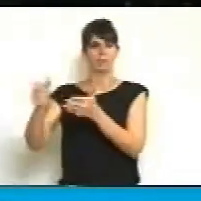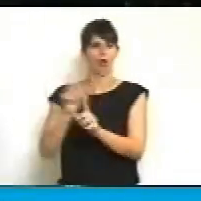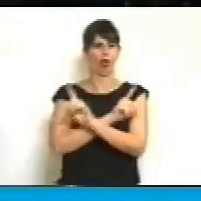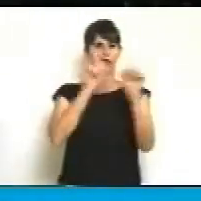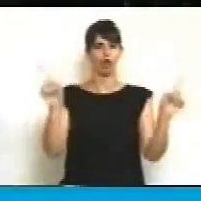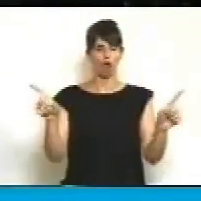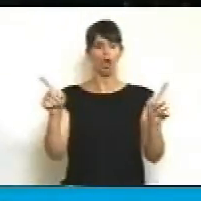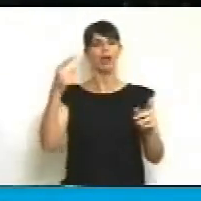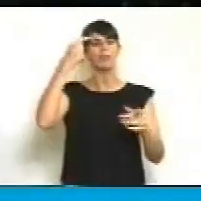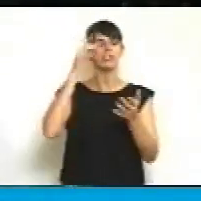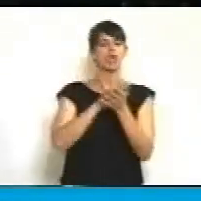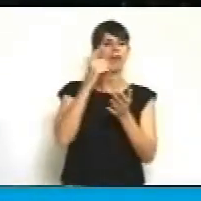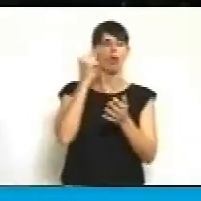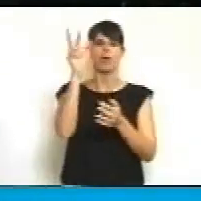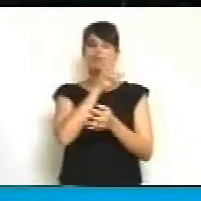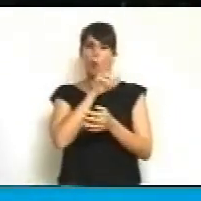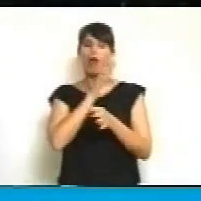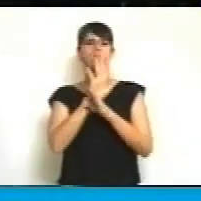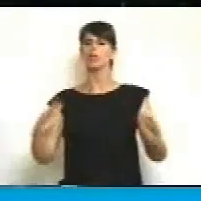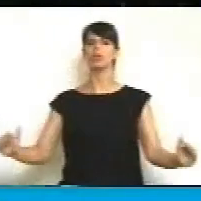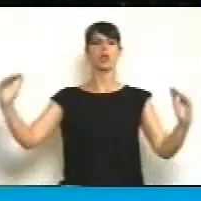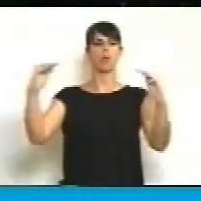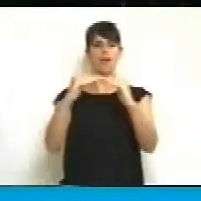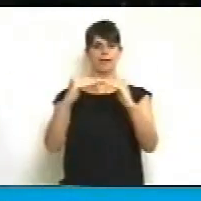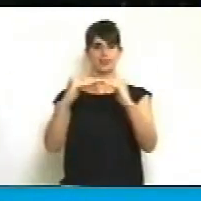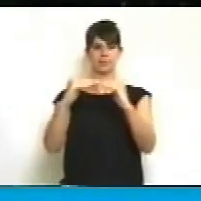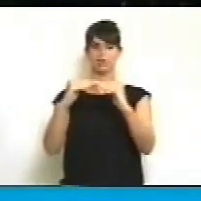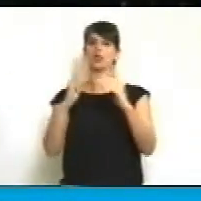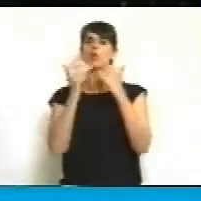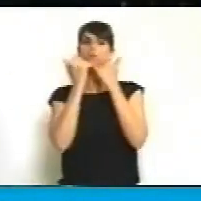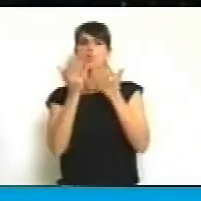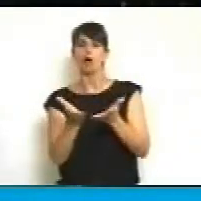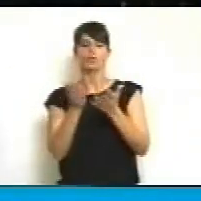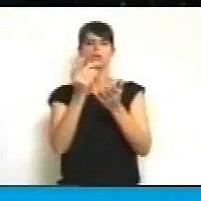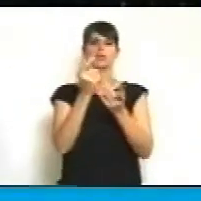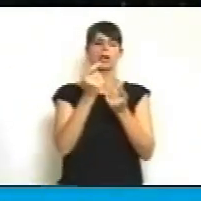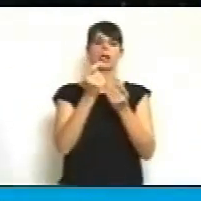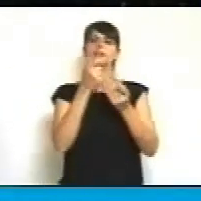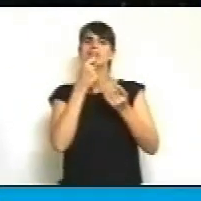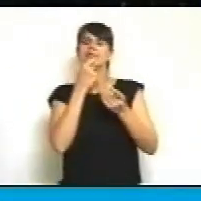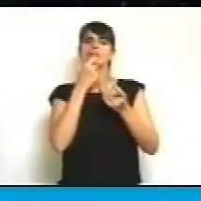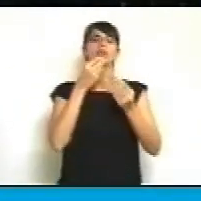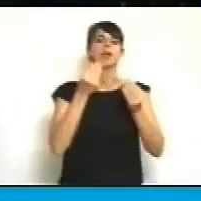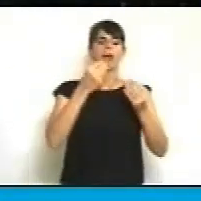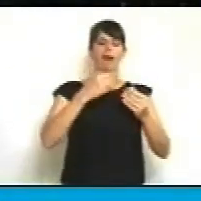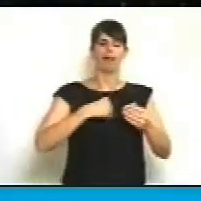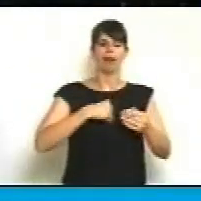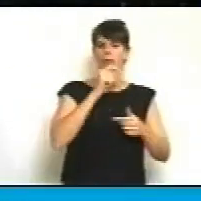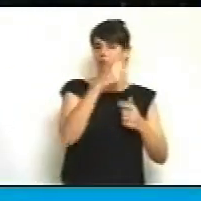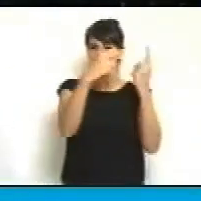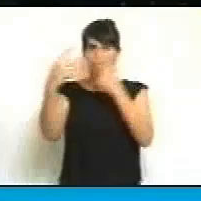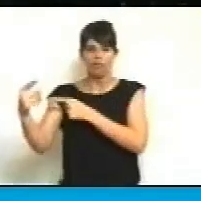concibe al hombre y a la mujer en términos igualitarios, sin distinciones basadas en sexo, religión,